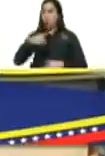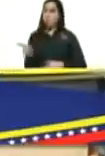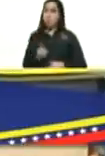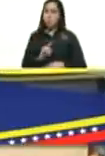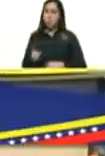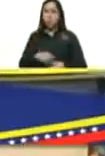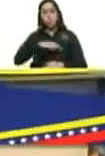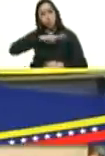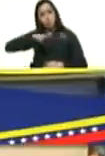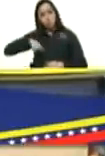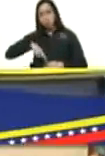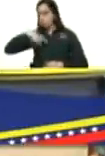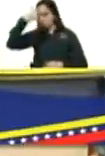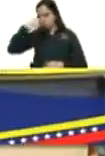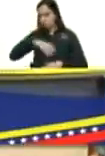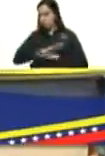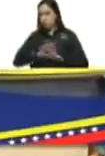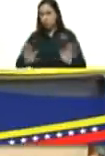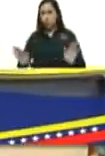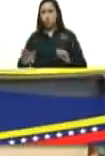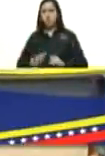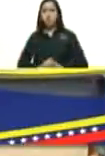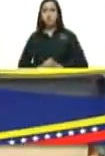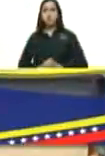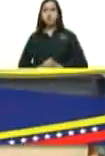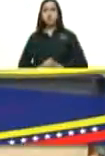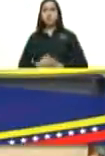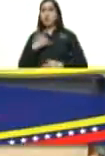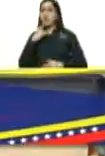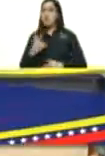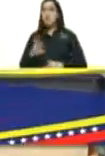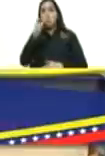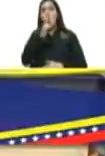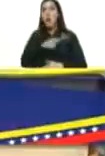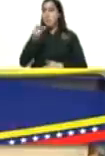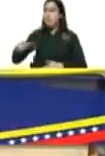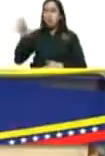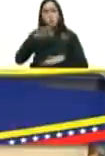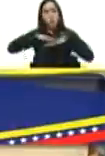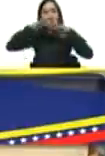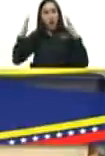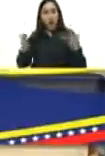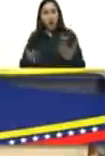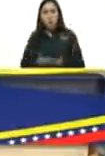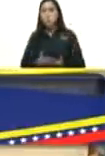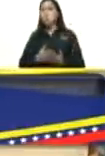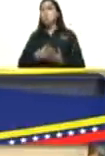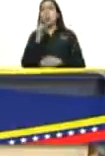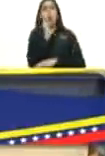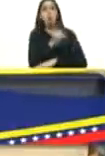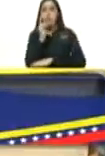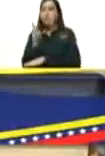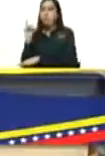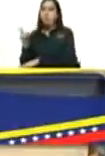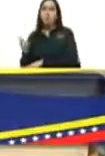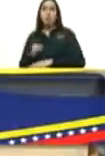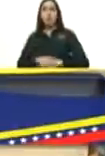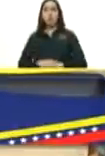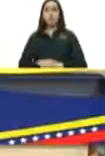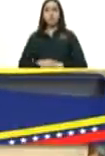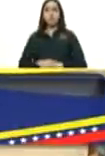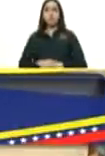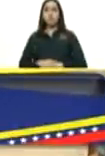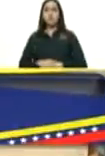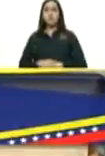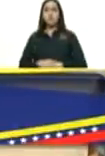somos y punto no le decimos a nadie en el mundo haz esto haz aquello si no haces esto